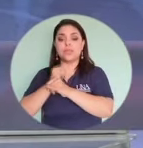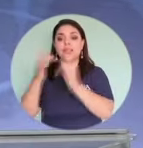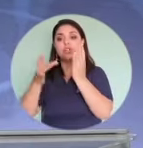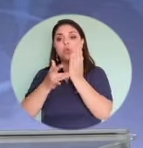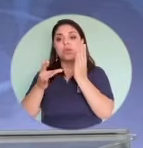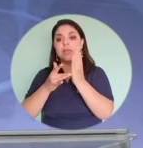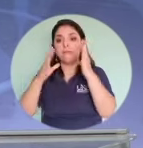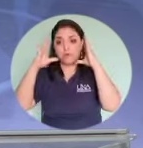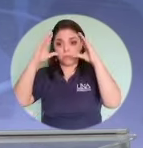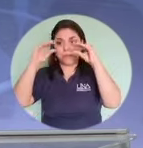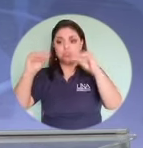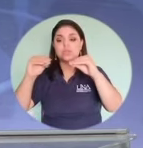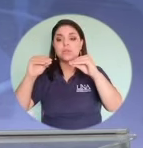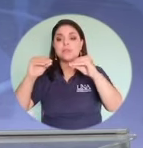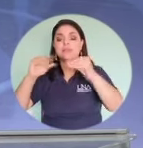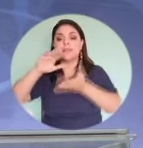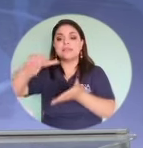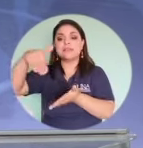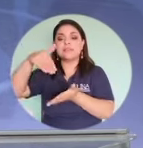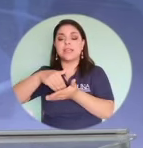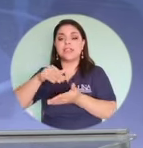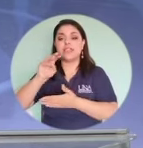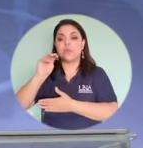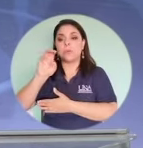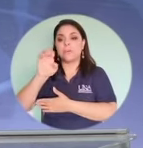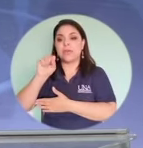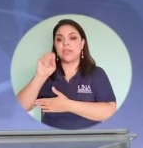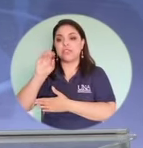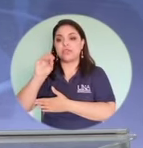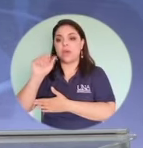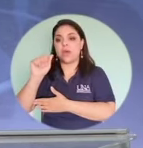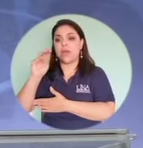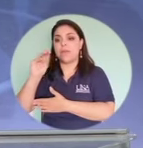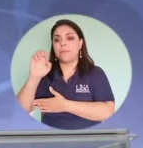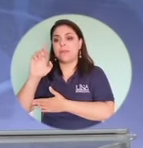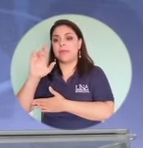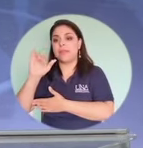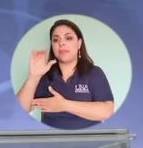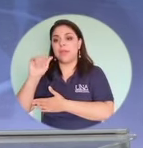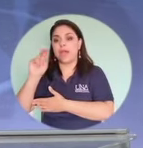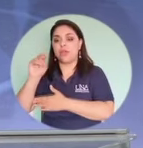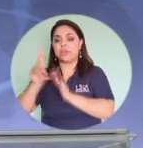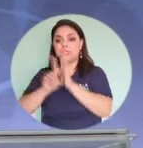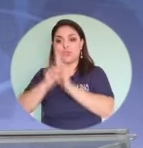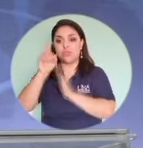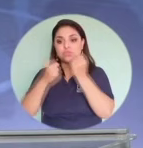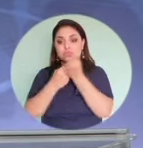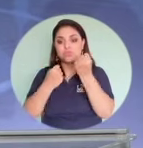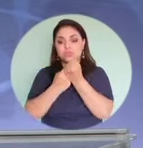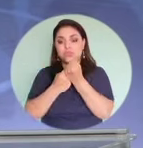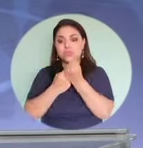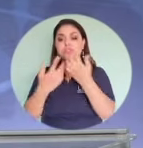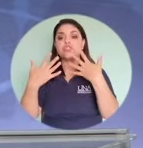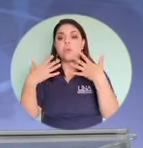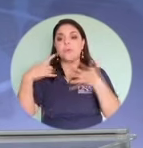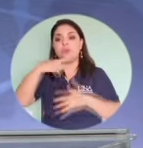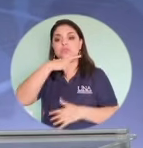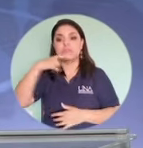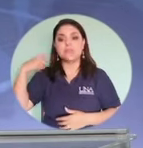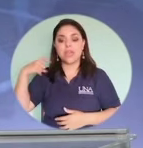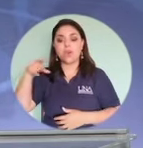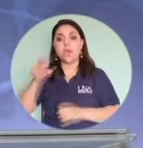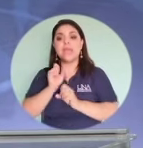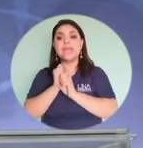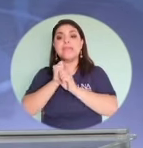del Centro Mesoamericano de Desarrollo Sostenible del Trópico Seco de la Universidad Nacional organizó el primer Congreso Internacional de